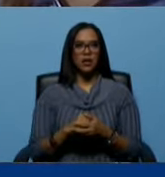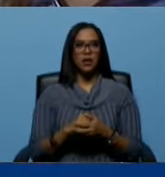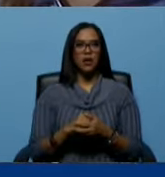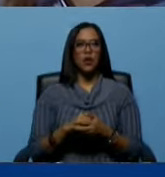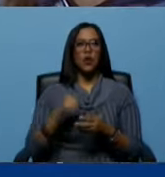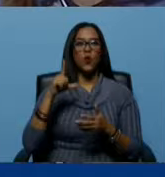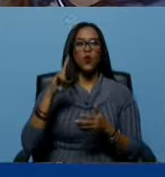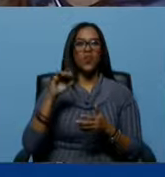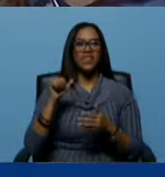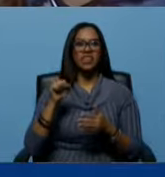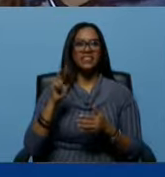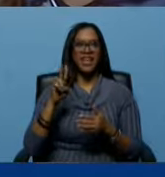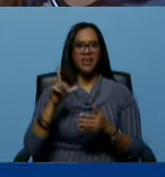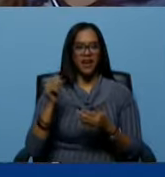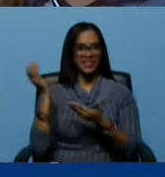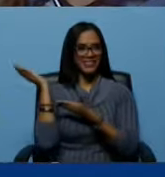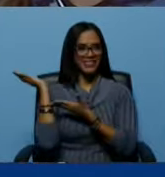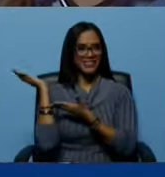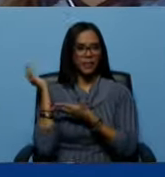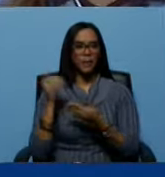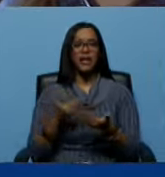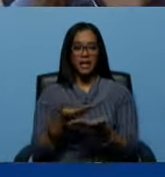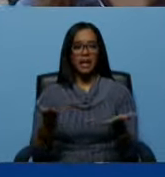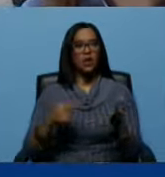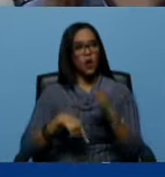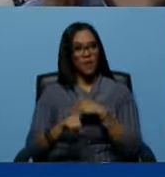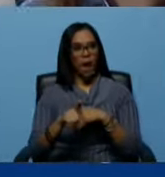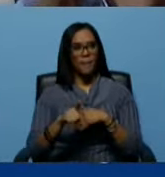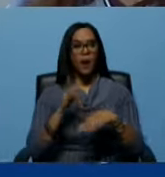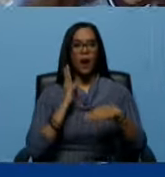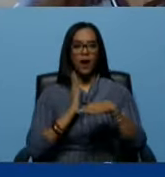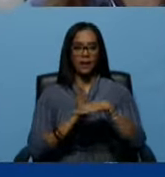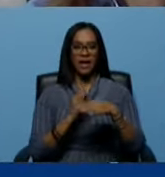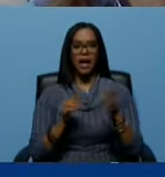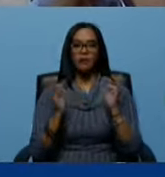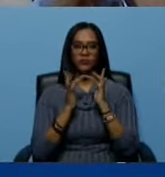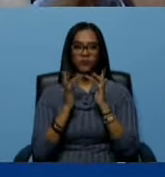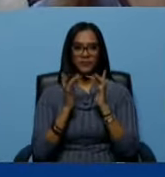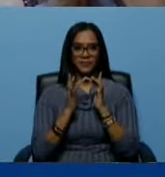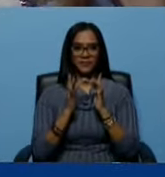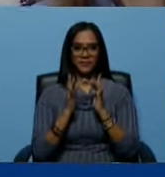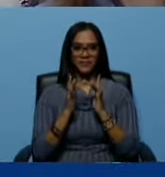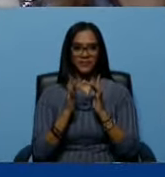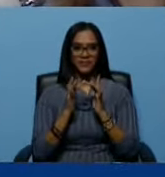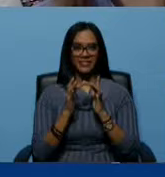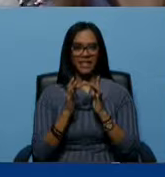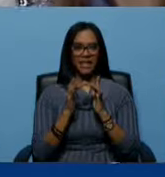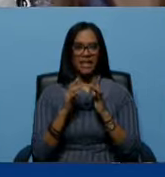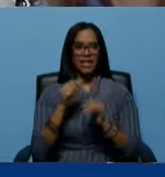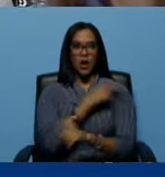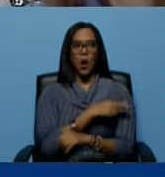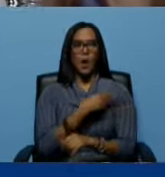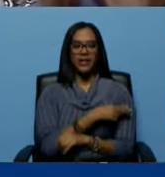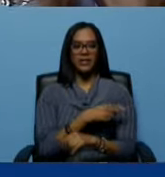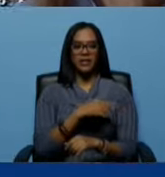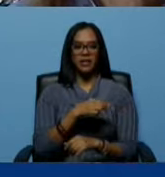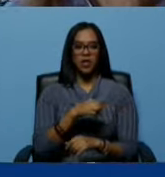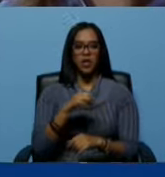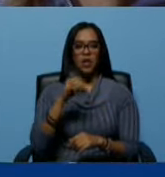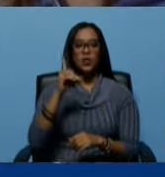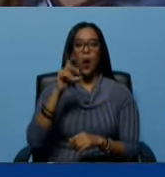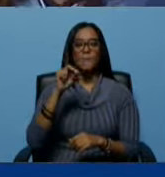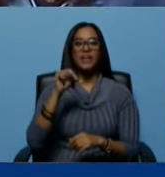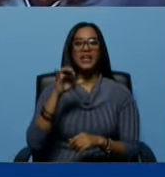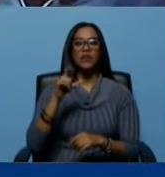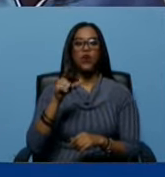Silva. Ahí la tienen para ustedes. Y nos vamos a un pase en el Hospital Domingo Luciani, mi